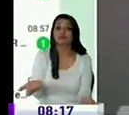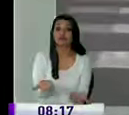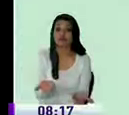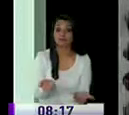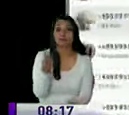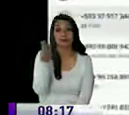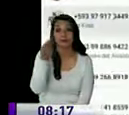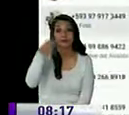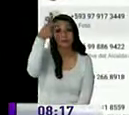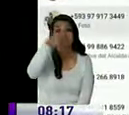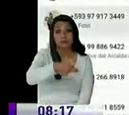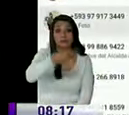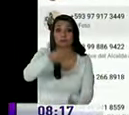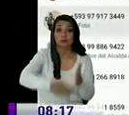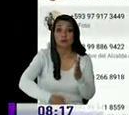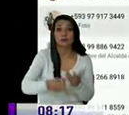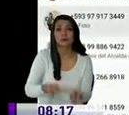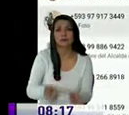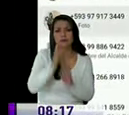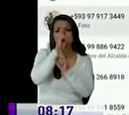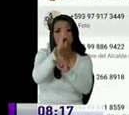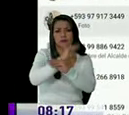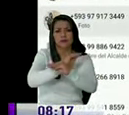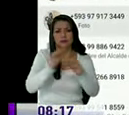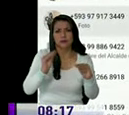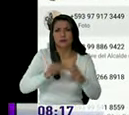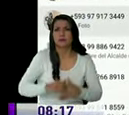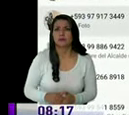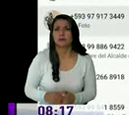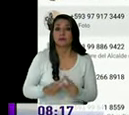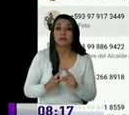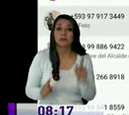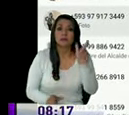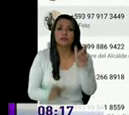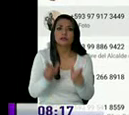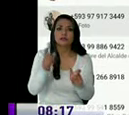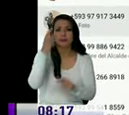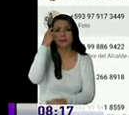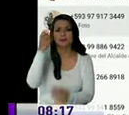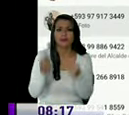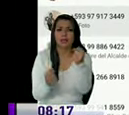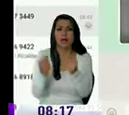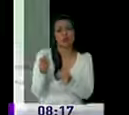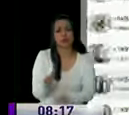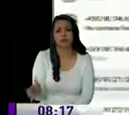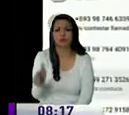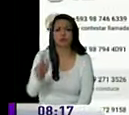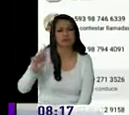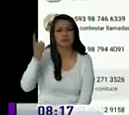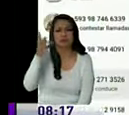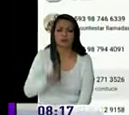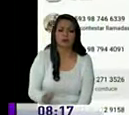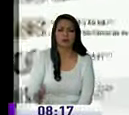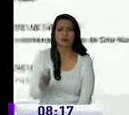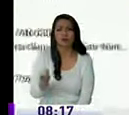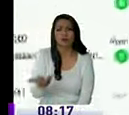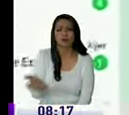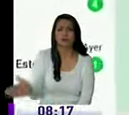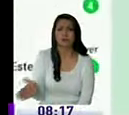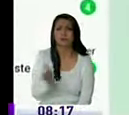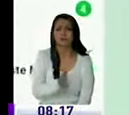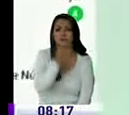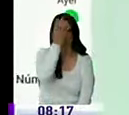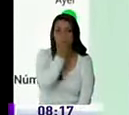que cuesta plata y segundo que es un irrespeto para el peatón pero aquí la gente piensa que el carro es primero o sea el carro es primero buenas